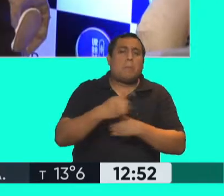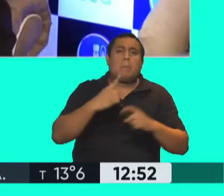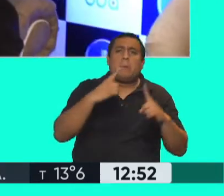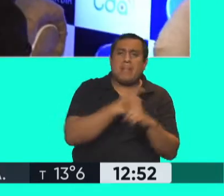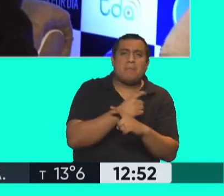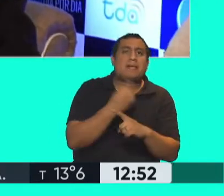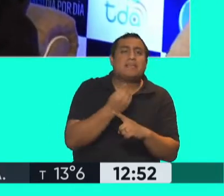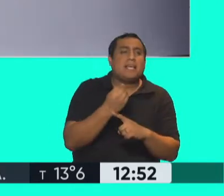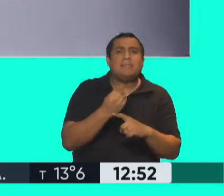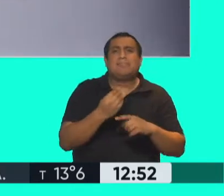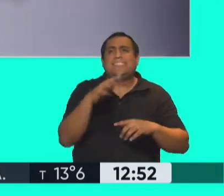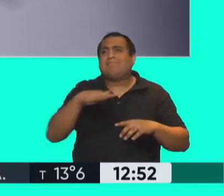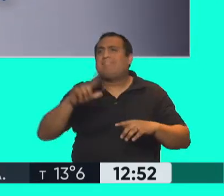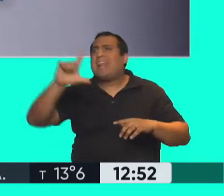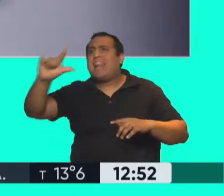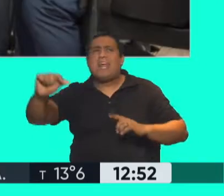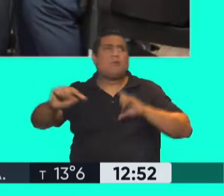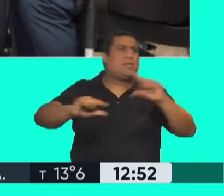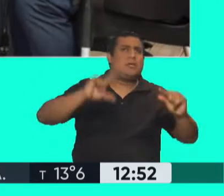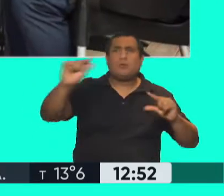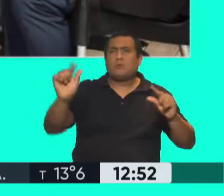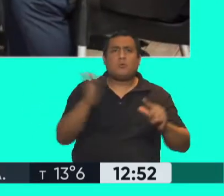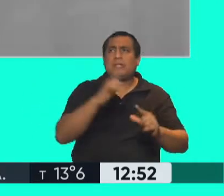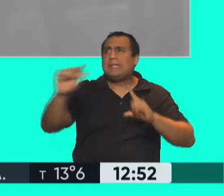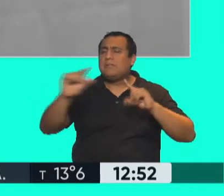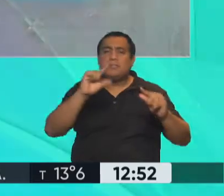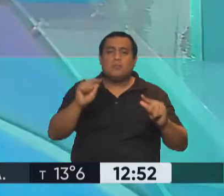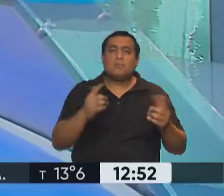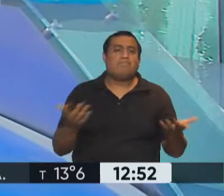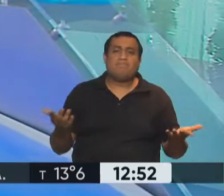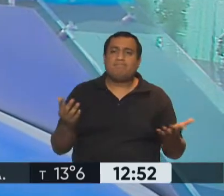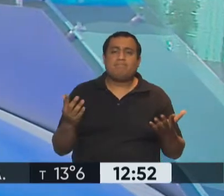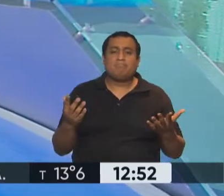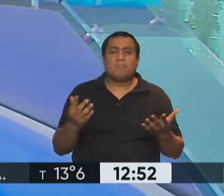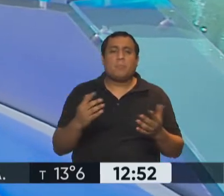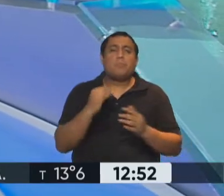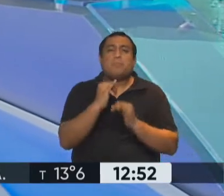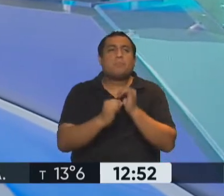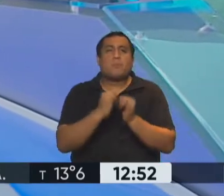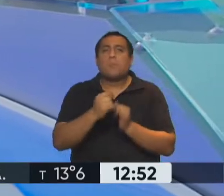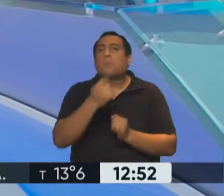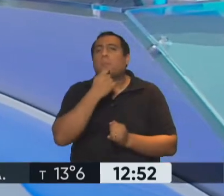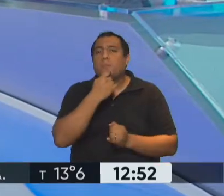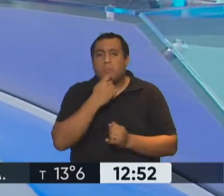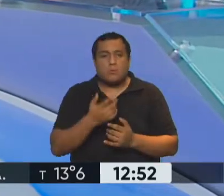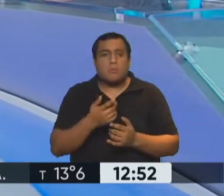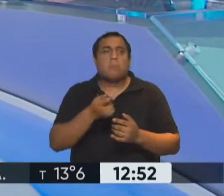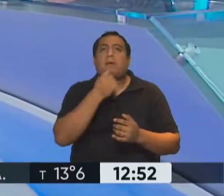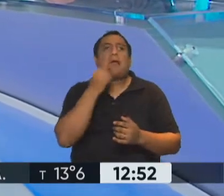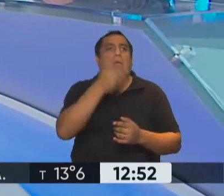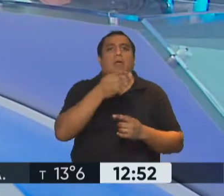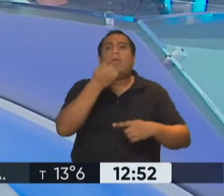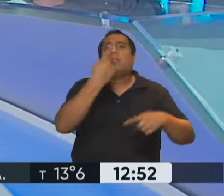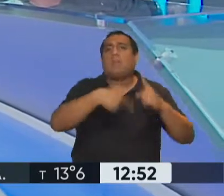distancia. Y cuando hablo de la distancia me refiero hasta las cuestiones burocráticas de poder